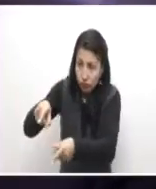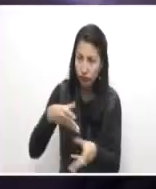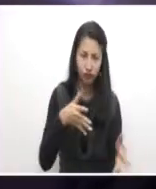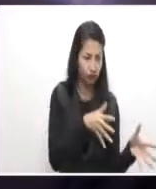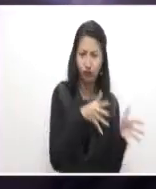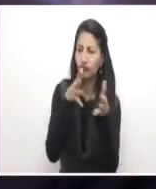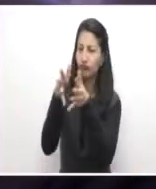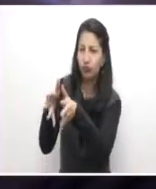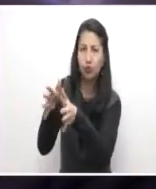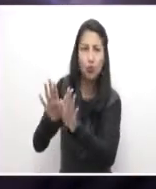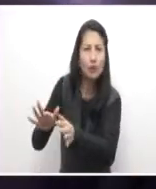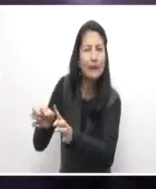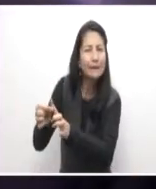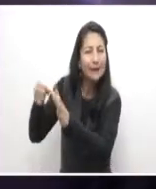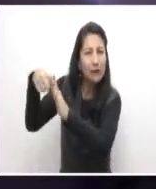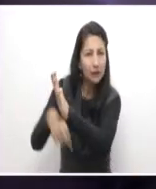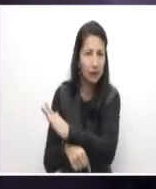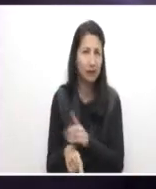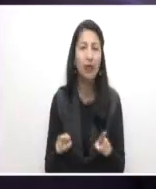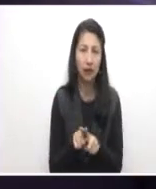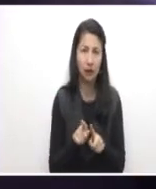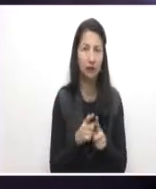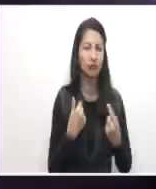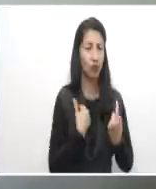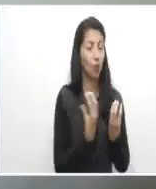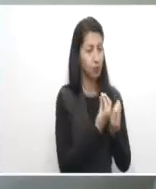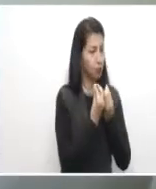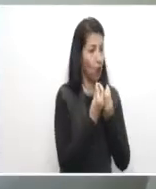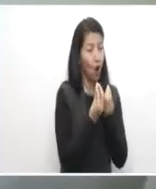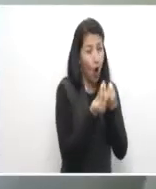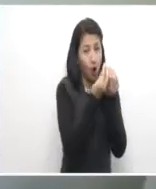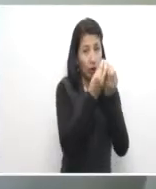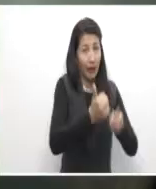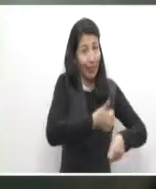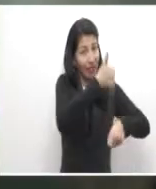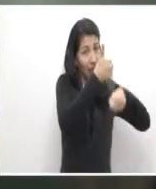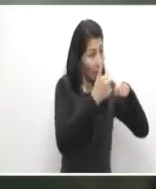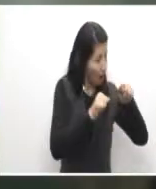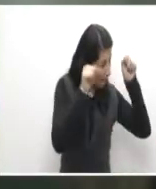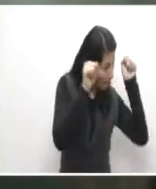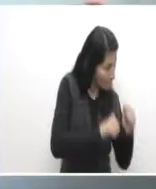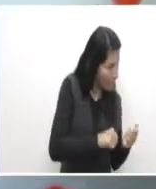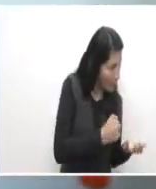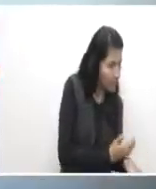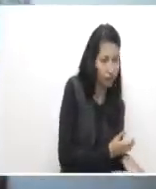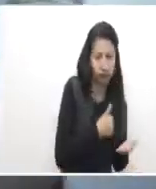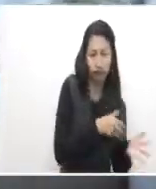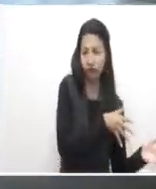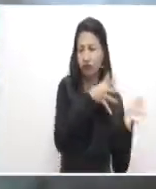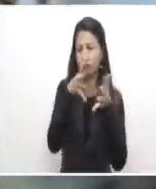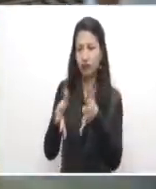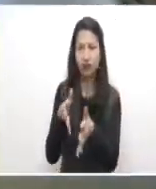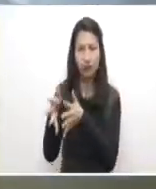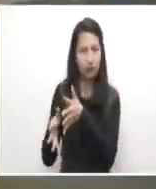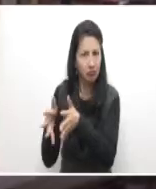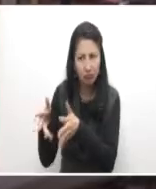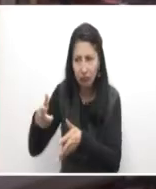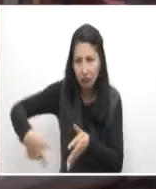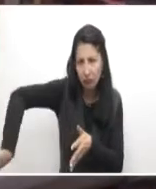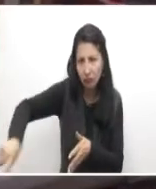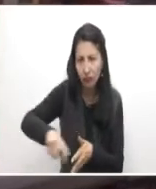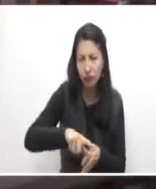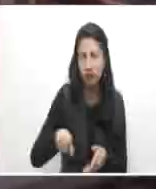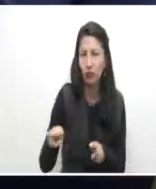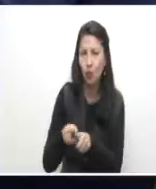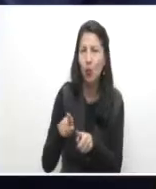muy importante para los gremios, un programa que aprueba nuestro Consejo Directivo Nacional, donde devolvemos al sector empresarial del país parte de los aportes para